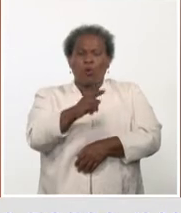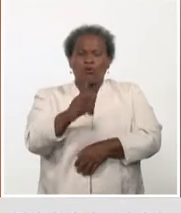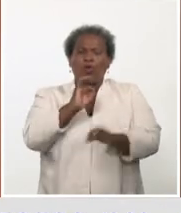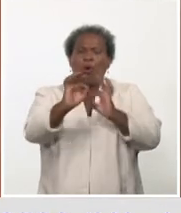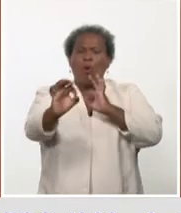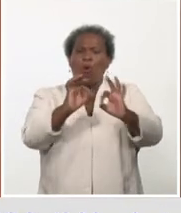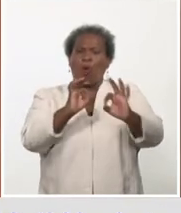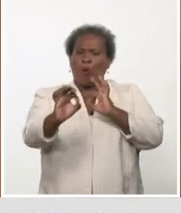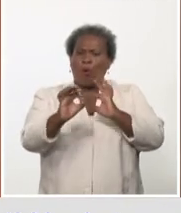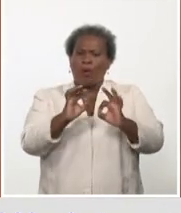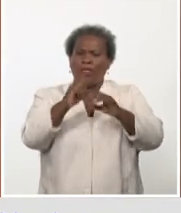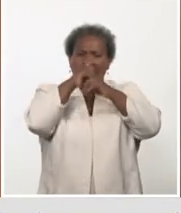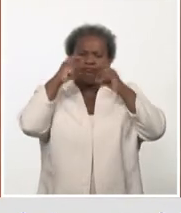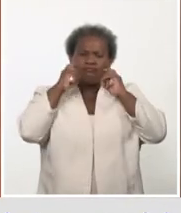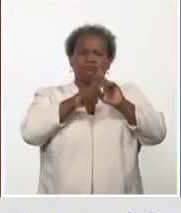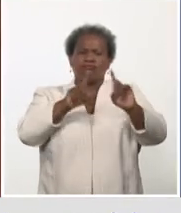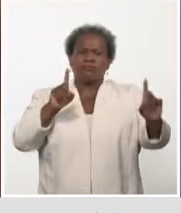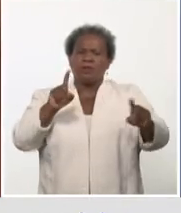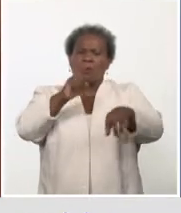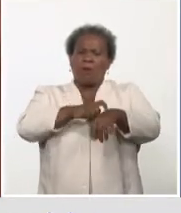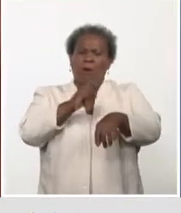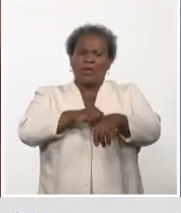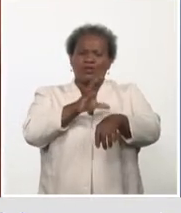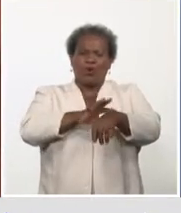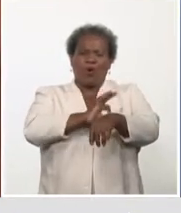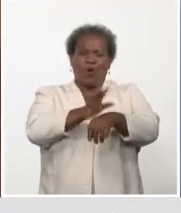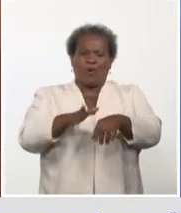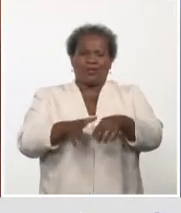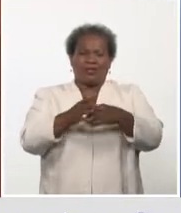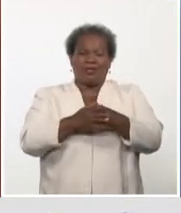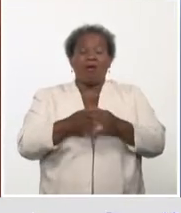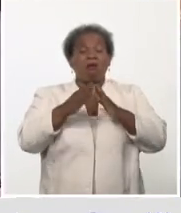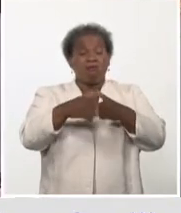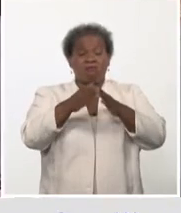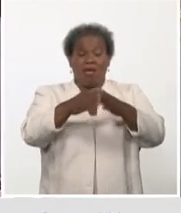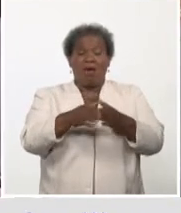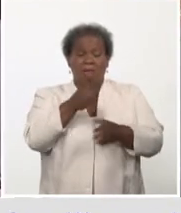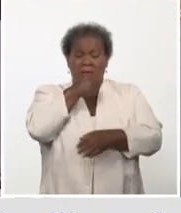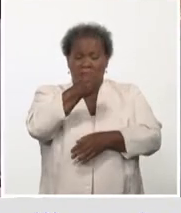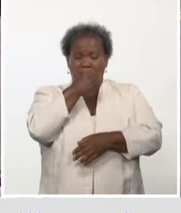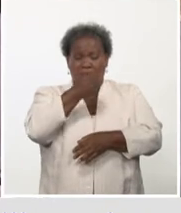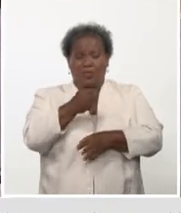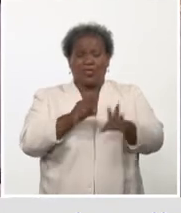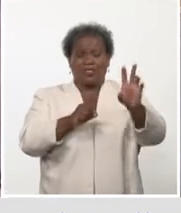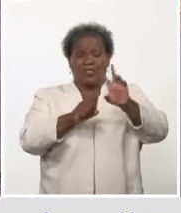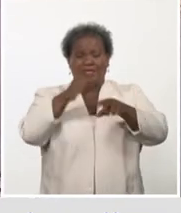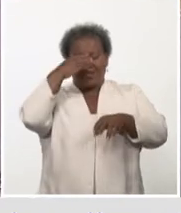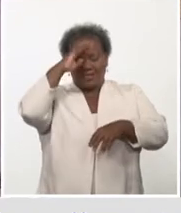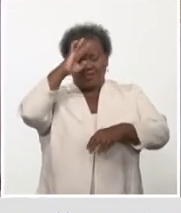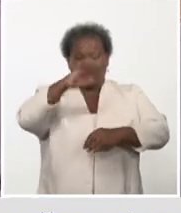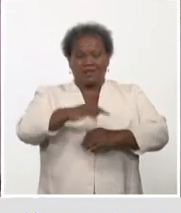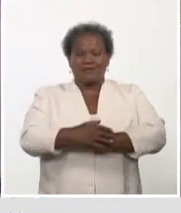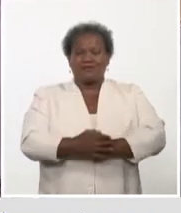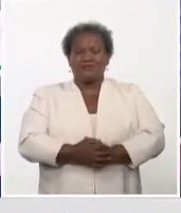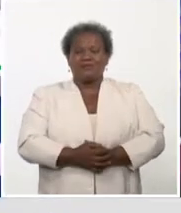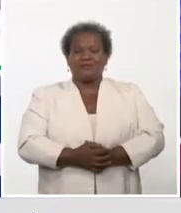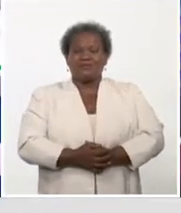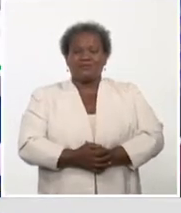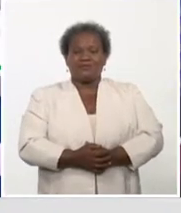tiempos de infinitos riesgos. En Granma, Daria Díaz Borrero, Sistema Informativo de la Televisión Cubana.